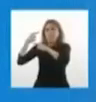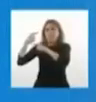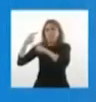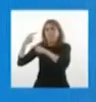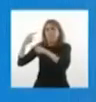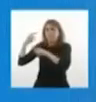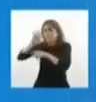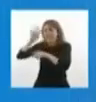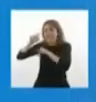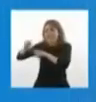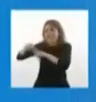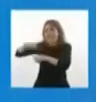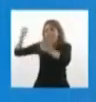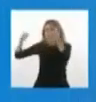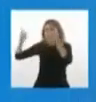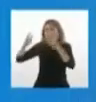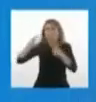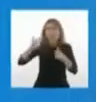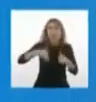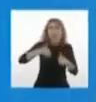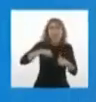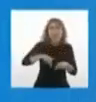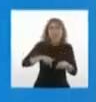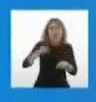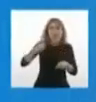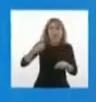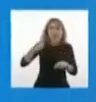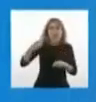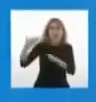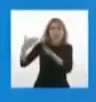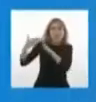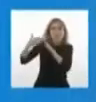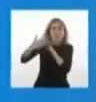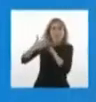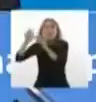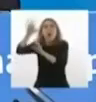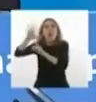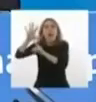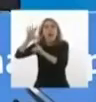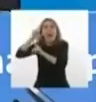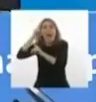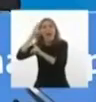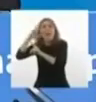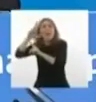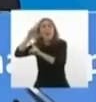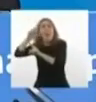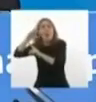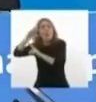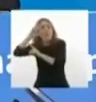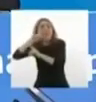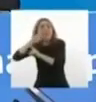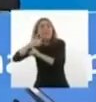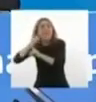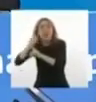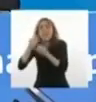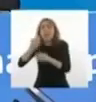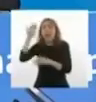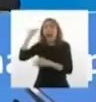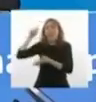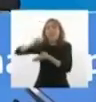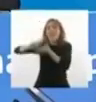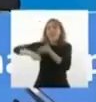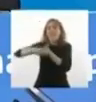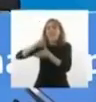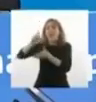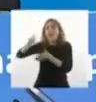lanchitas como te gustan a ti. Claro, claro, una lanchita siempre te la puedes llevar a todos lados, Mau. Pero a ver, y si sucede lo del Titanic, ahí es